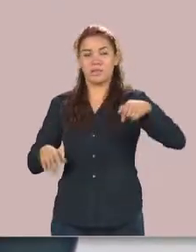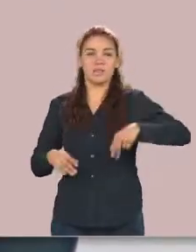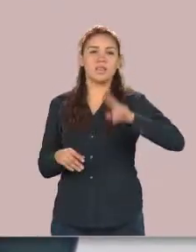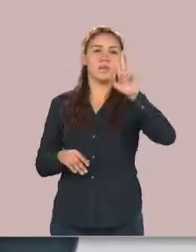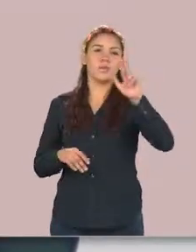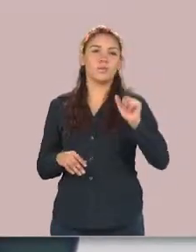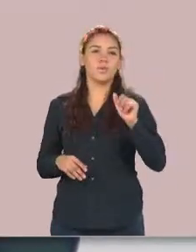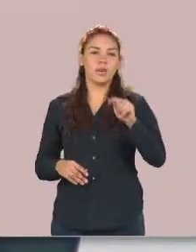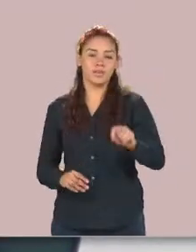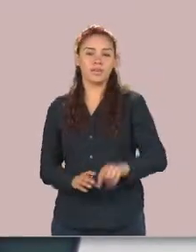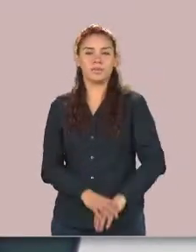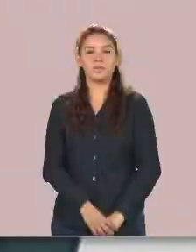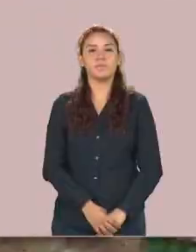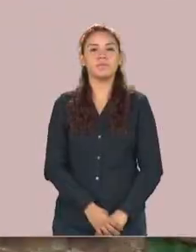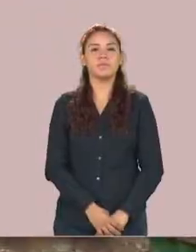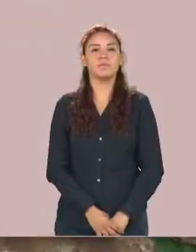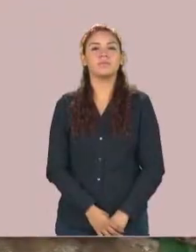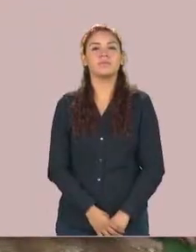Tamaulipas.